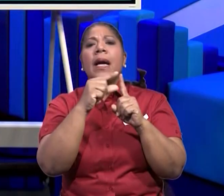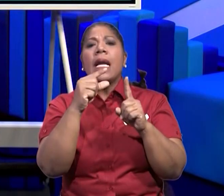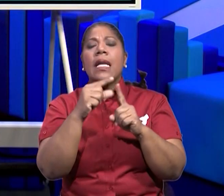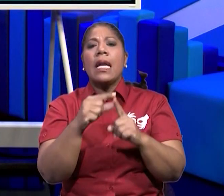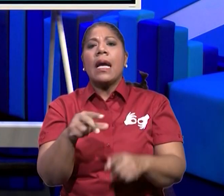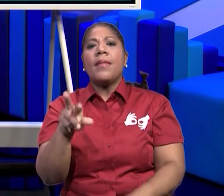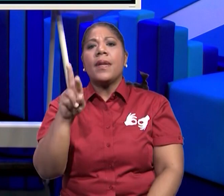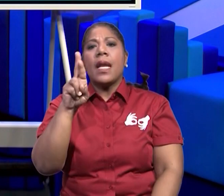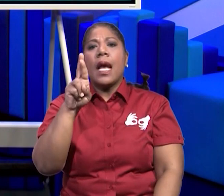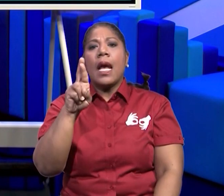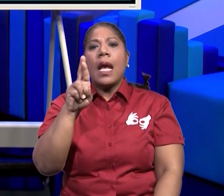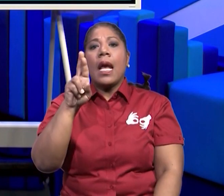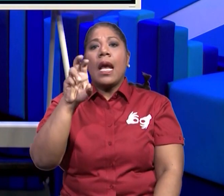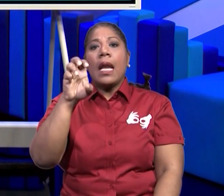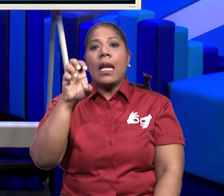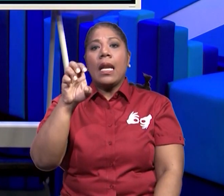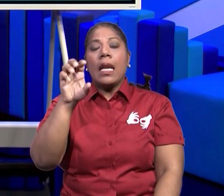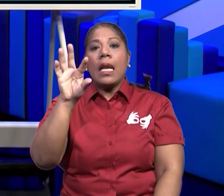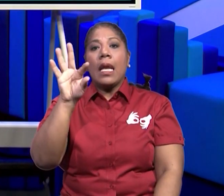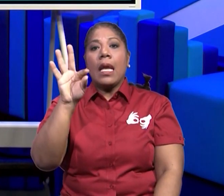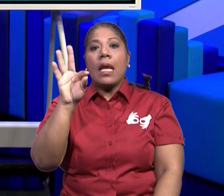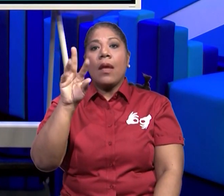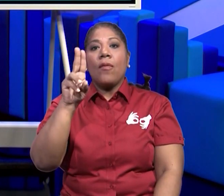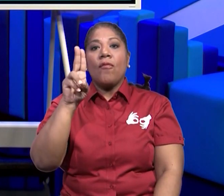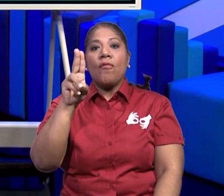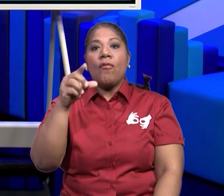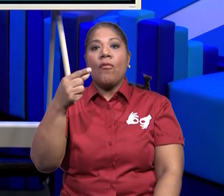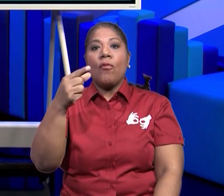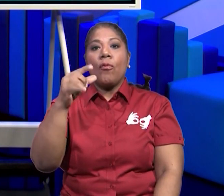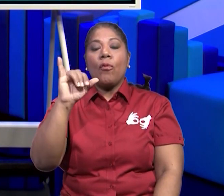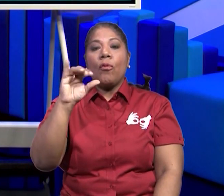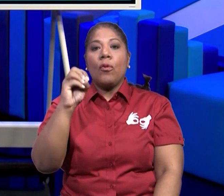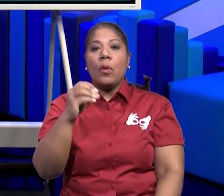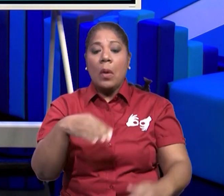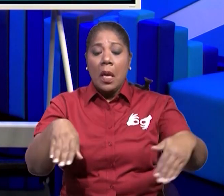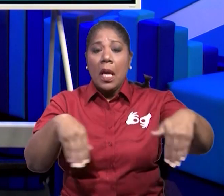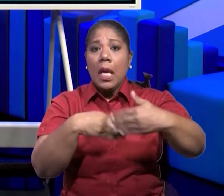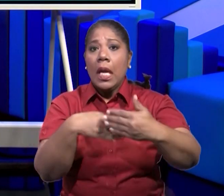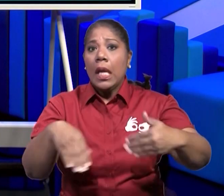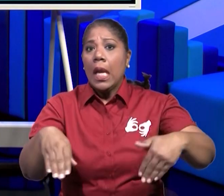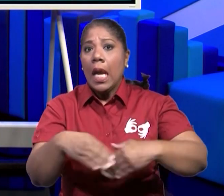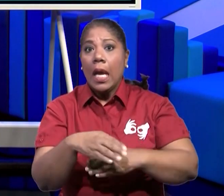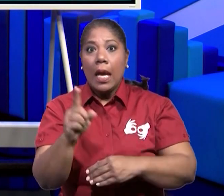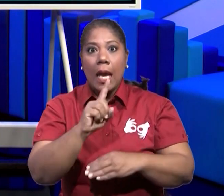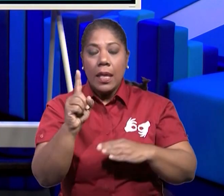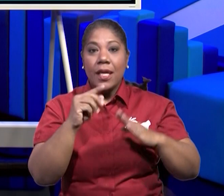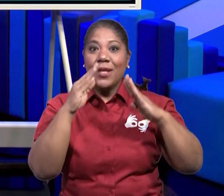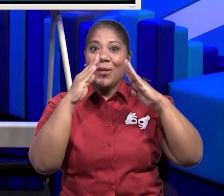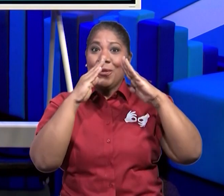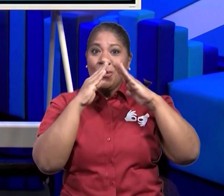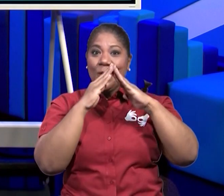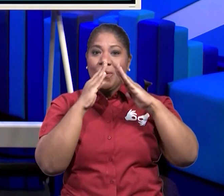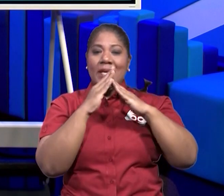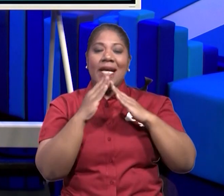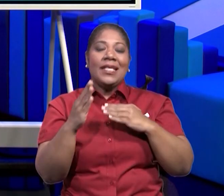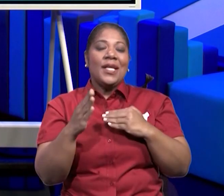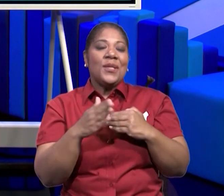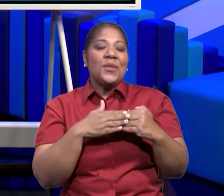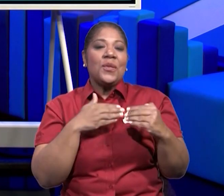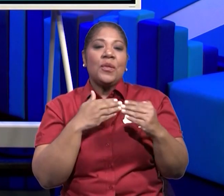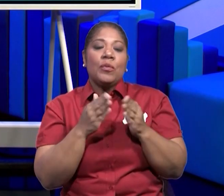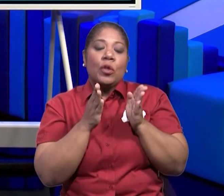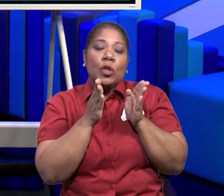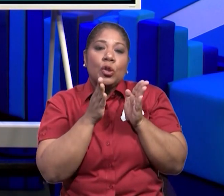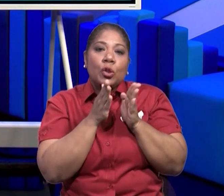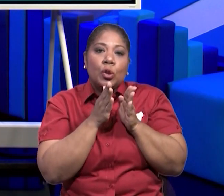nosotros no podemos quedar a la deriva en la calle. Debemos de tener una casita. No importa cómo sea